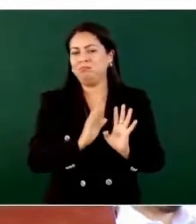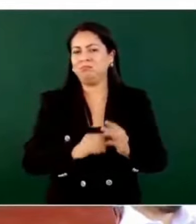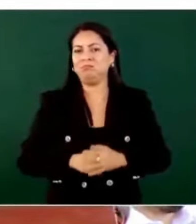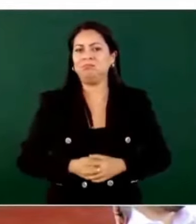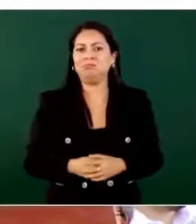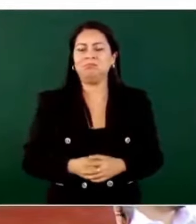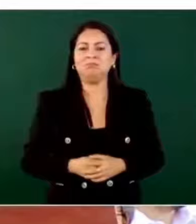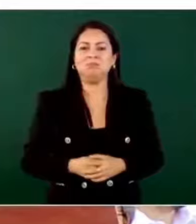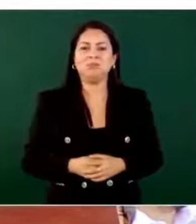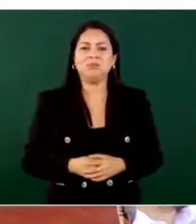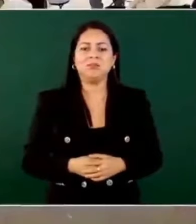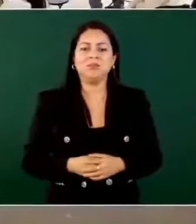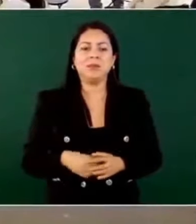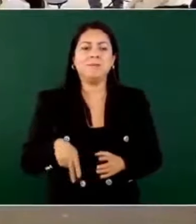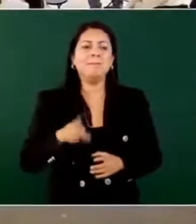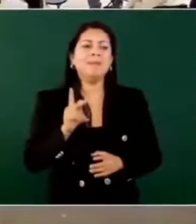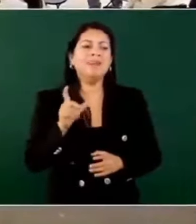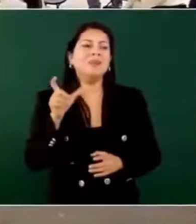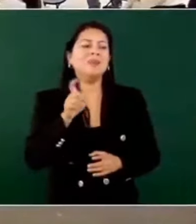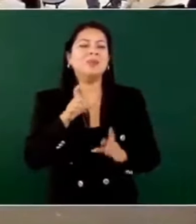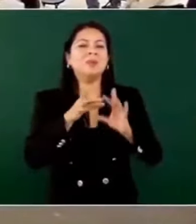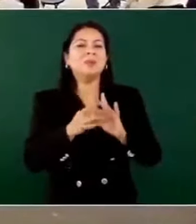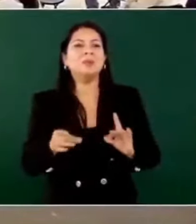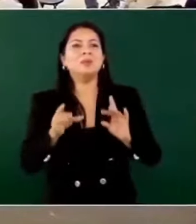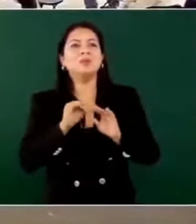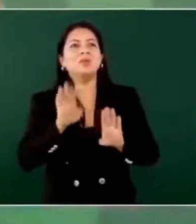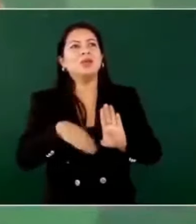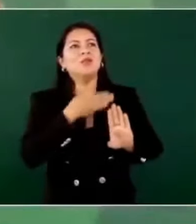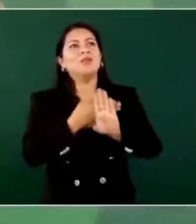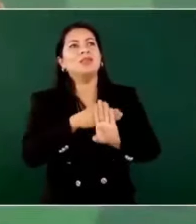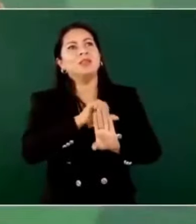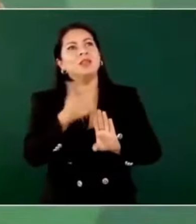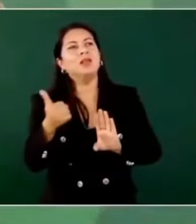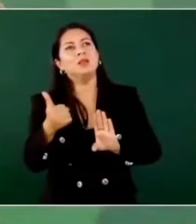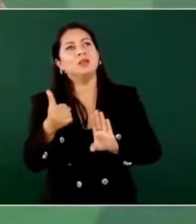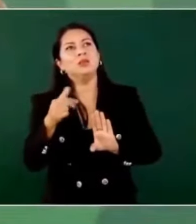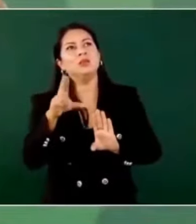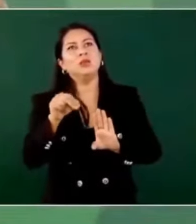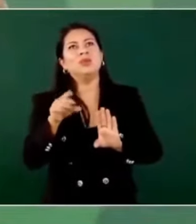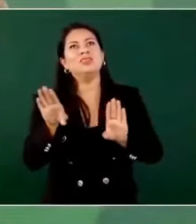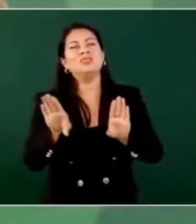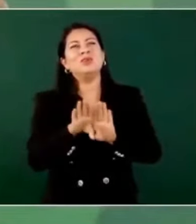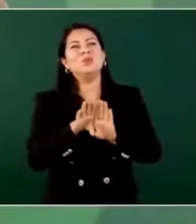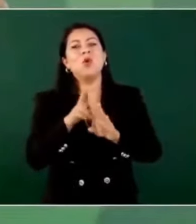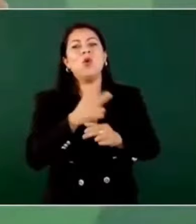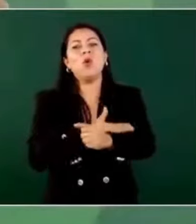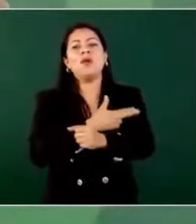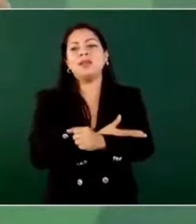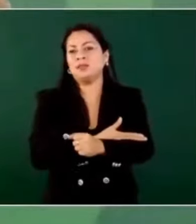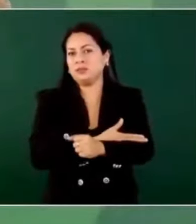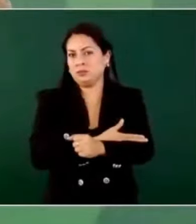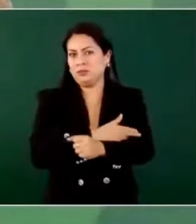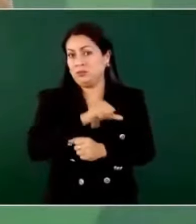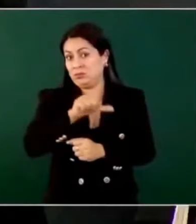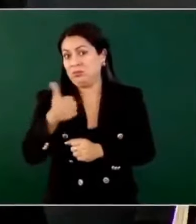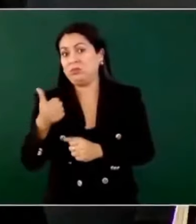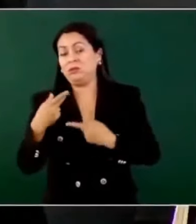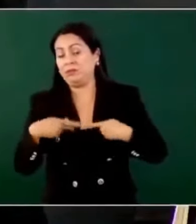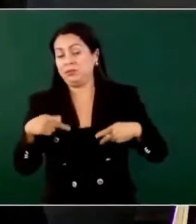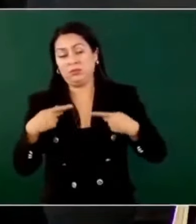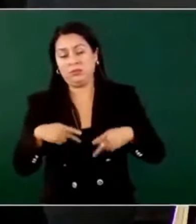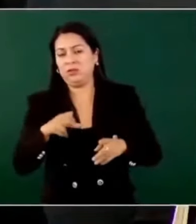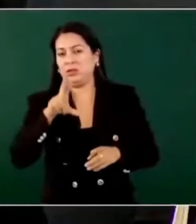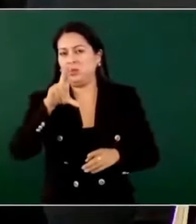Pero cuando hablo de no traicionar es como la lealtad, no estoy